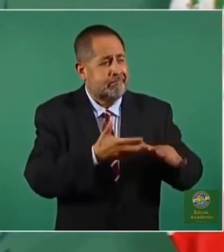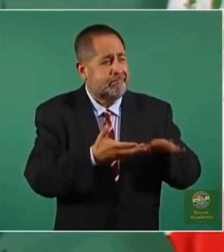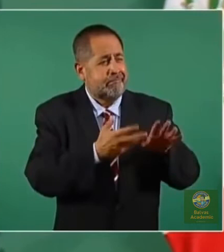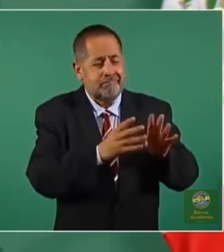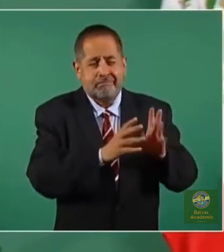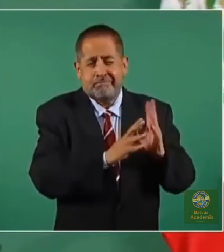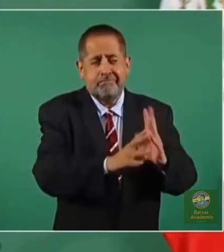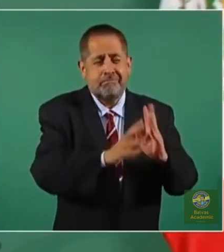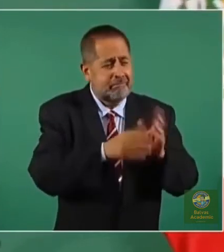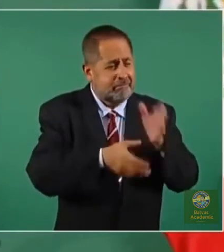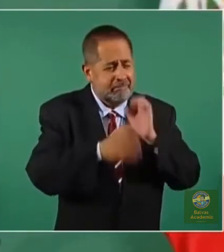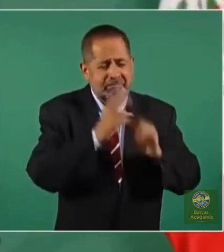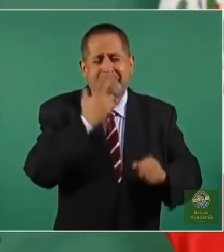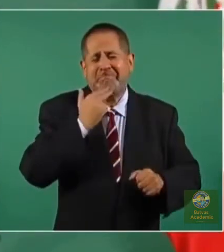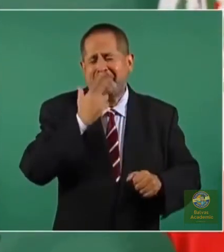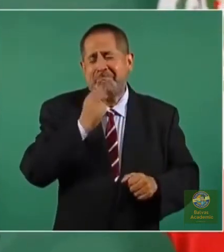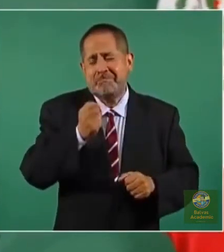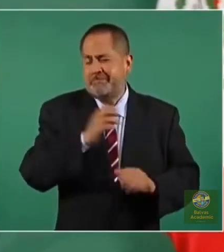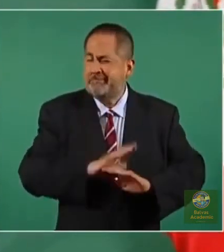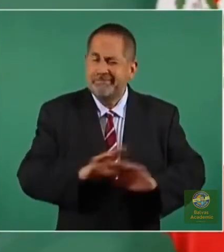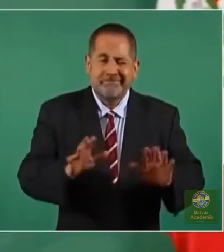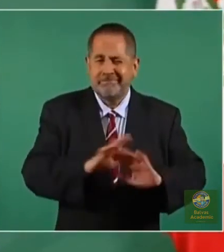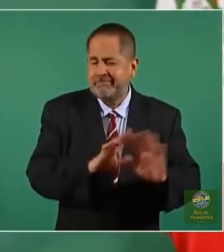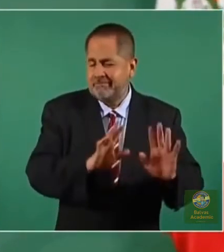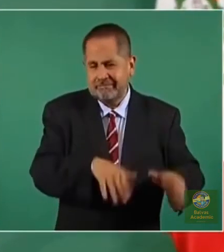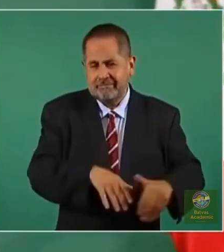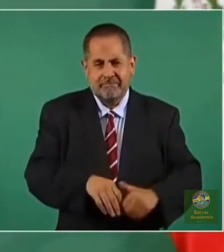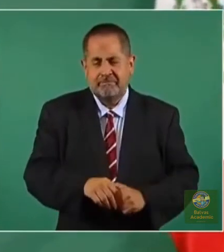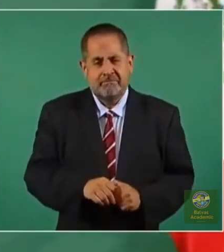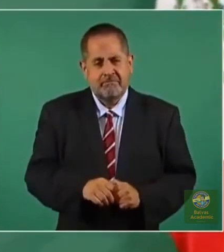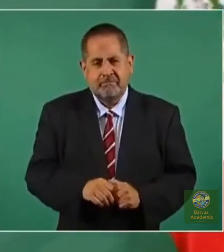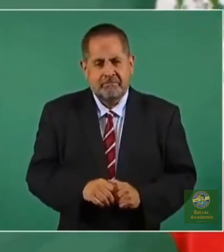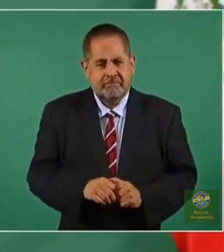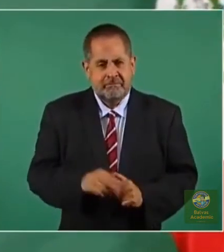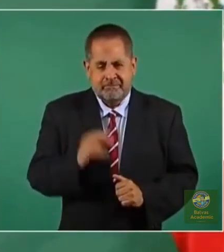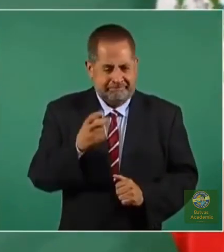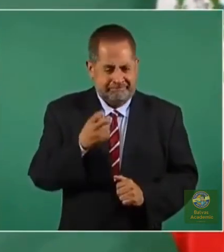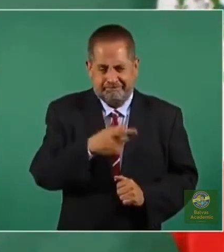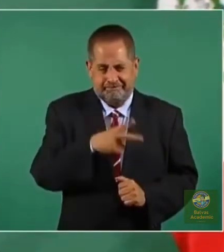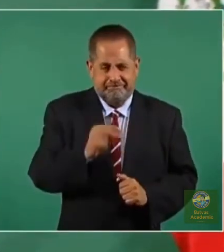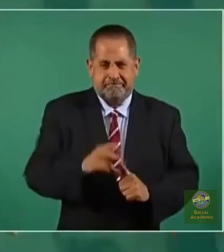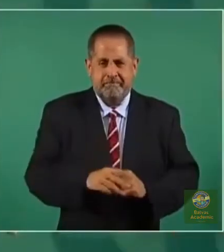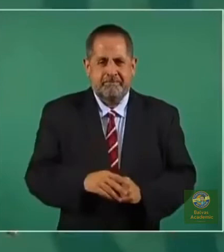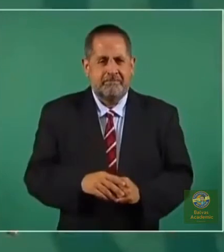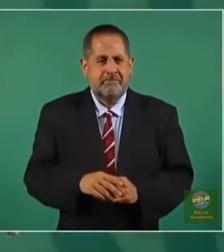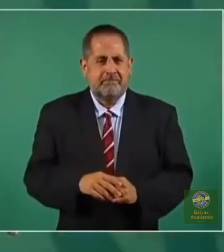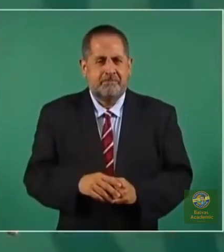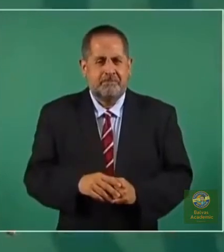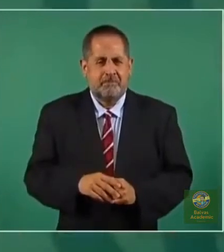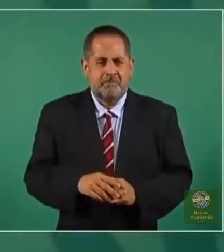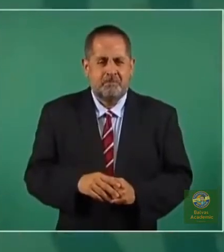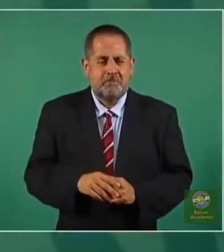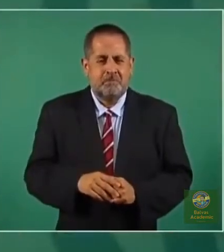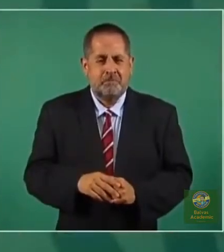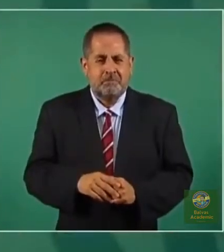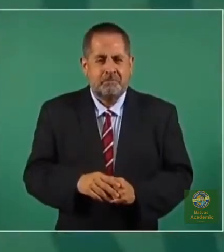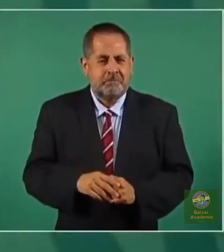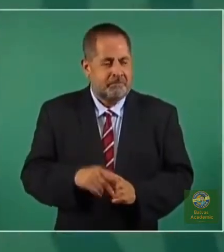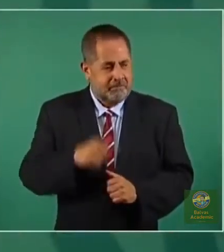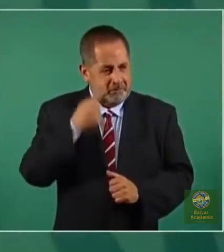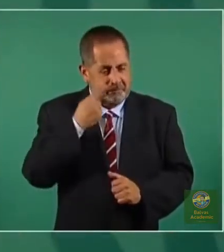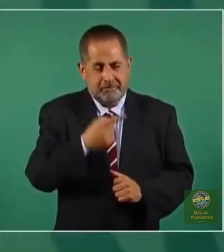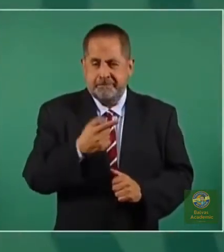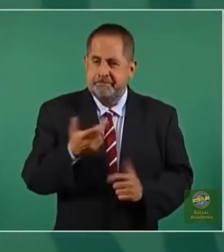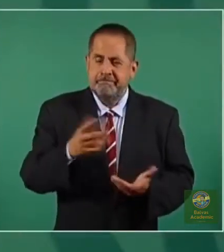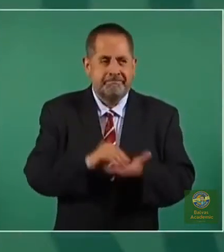con exceso de azúcar, es todavía notorio